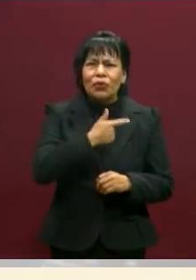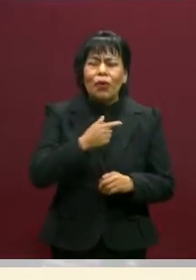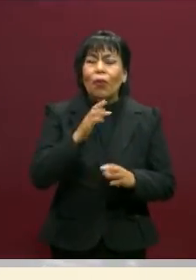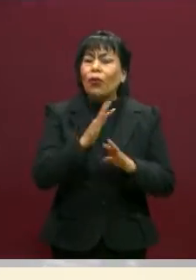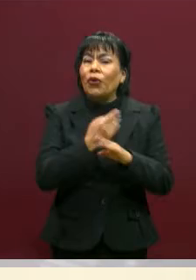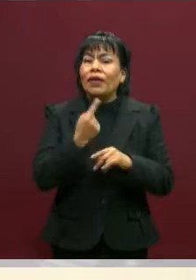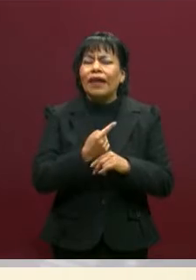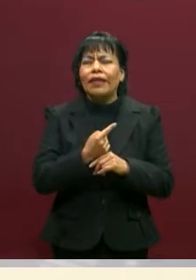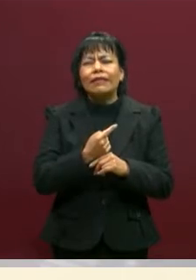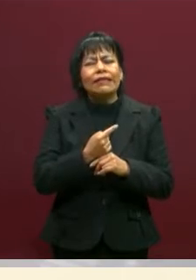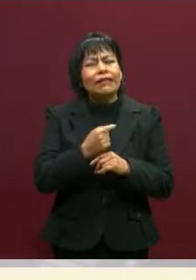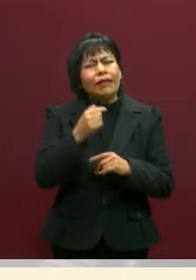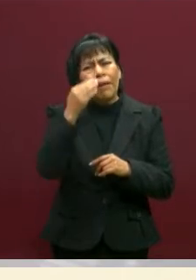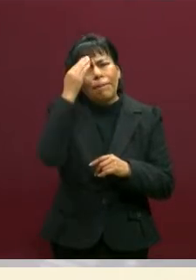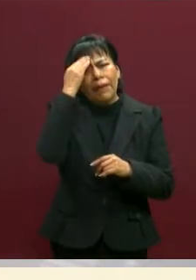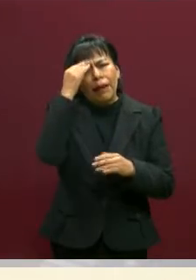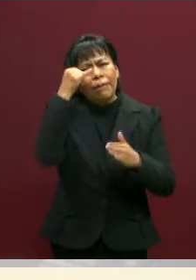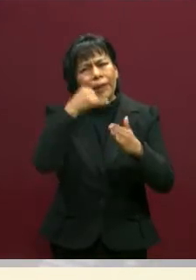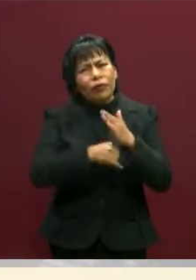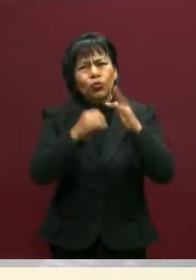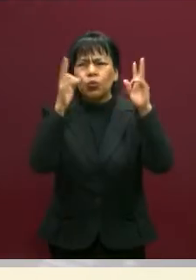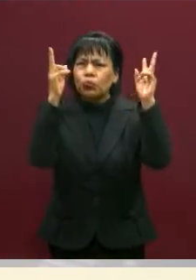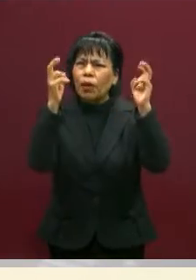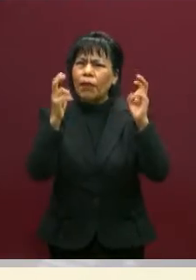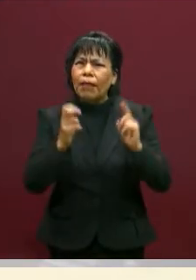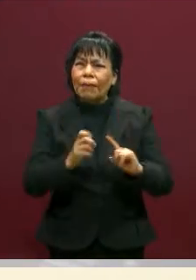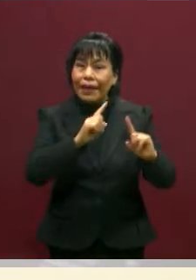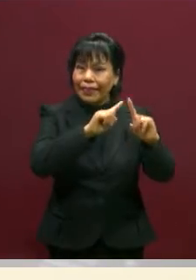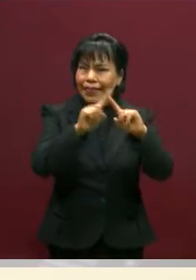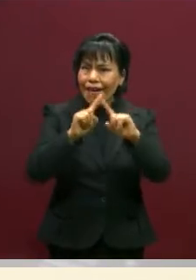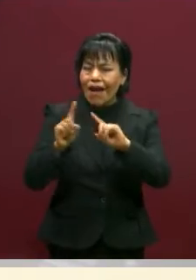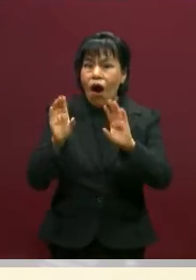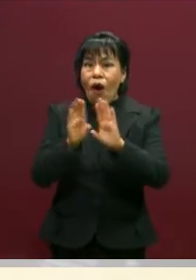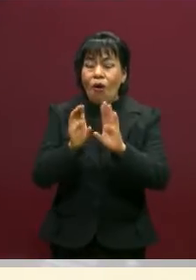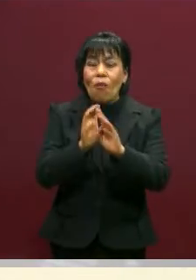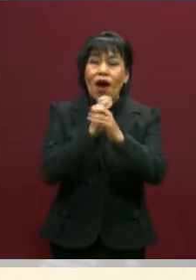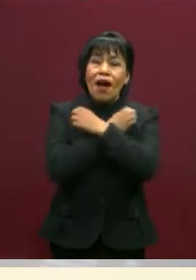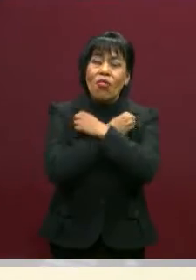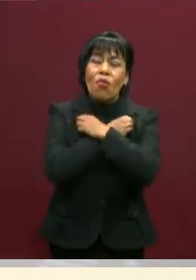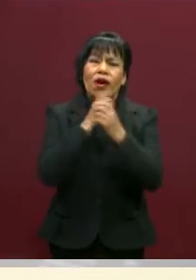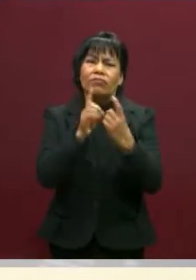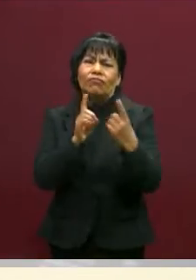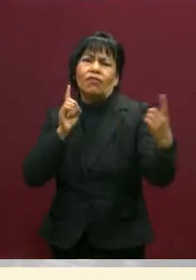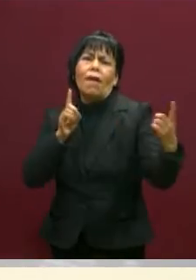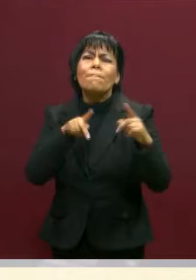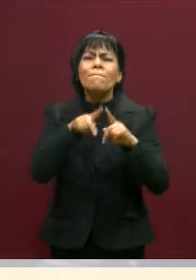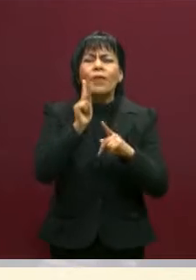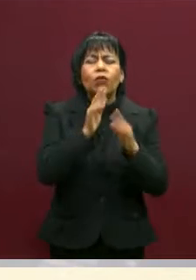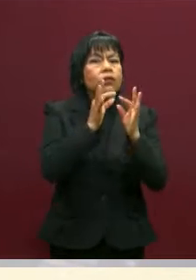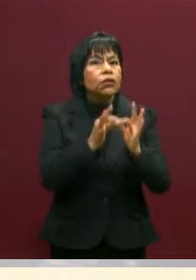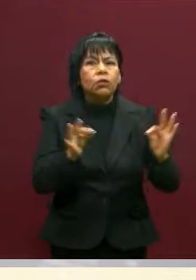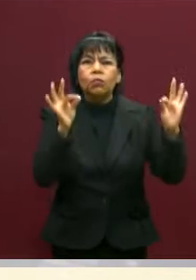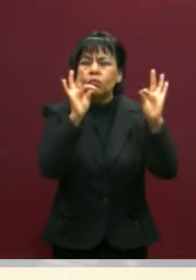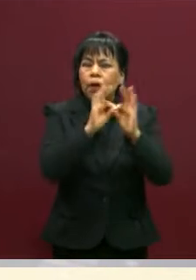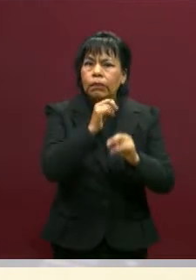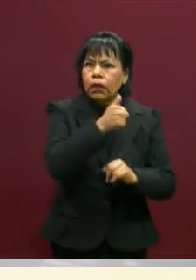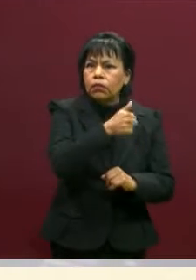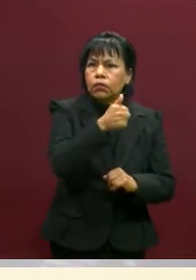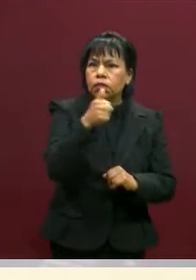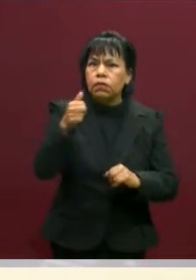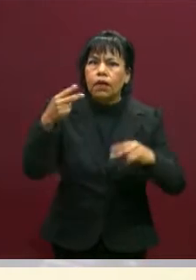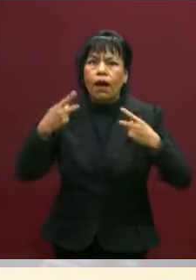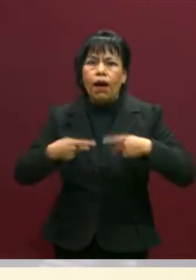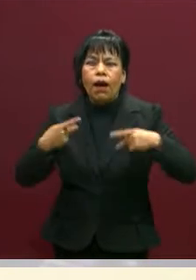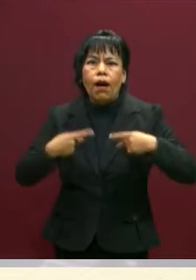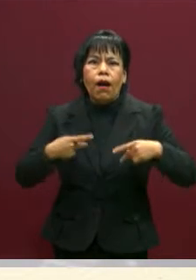hace reflexionar con los temas que él aborda y que tienen que ver con esta educación a distancia, pero sobre todo el papel que cada uno de nosotros está